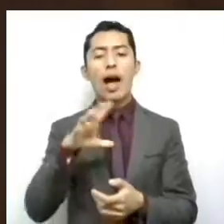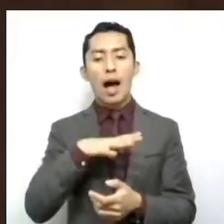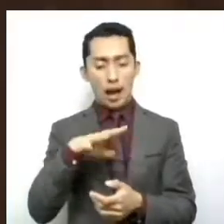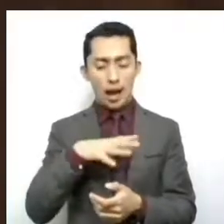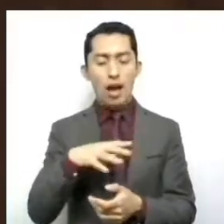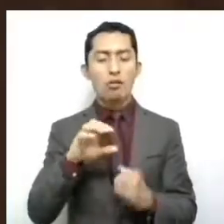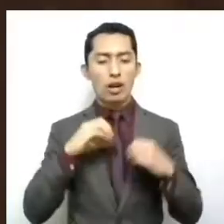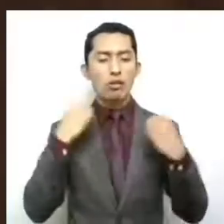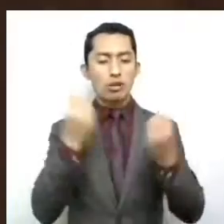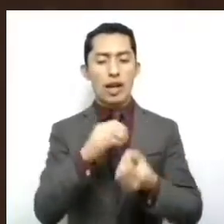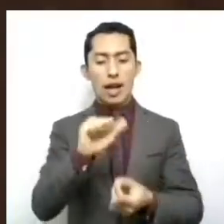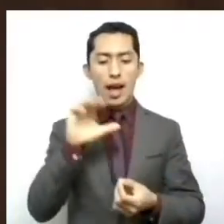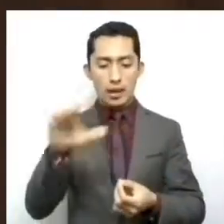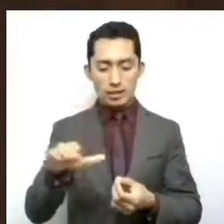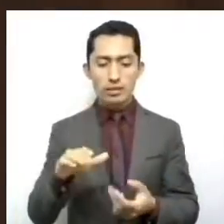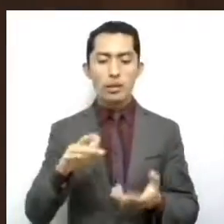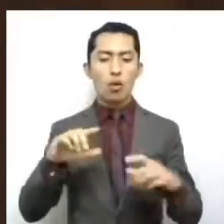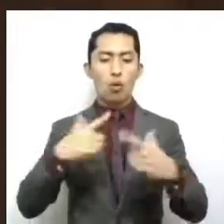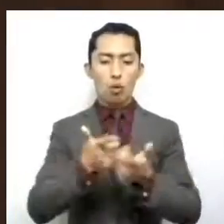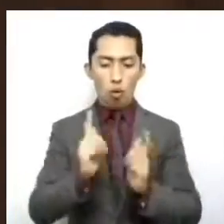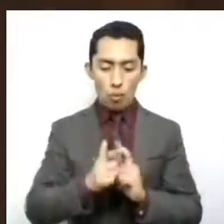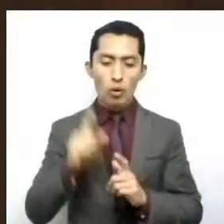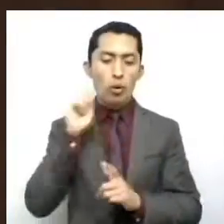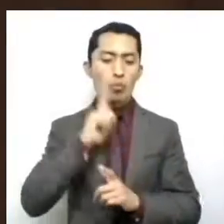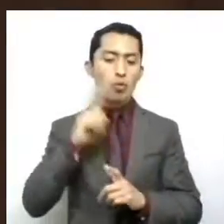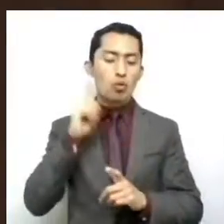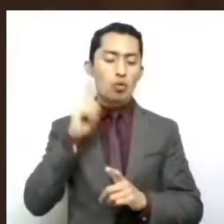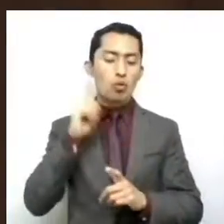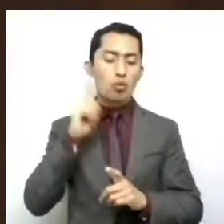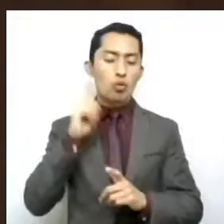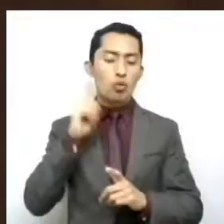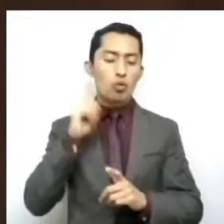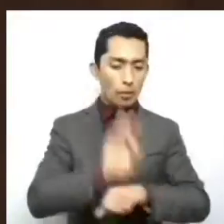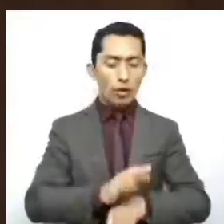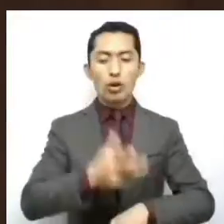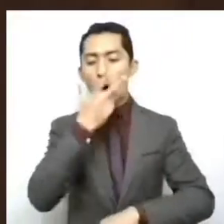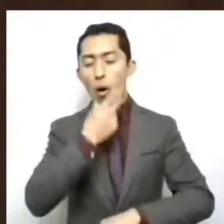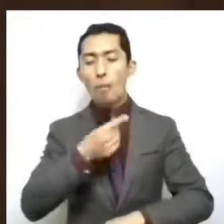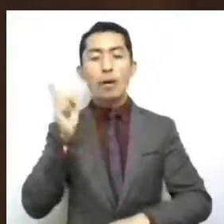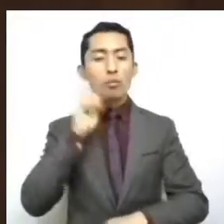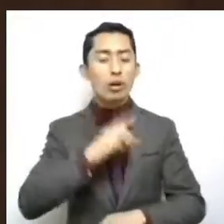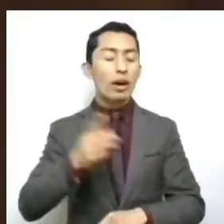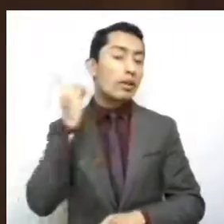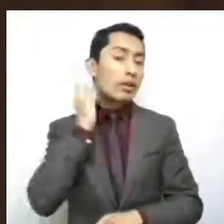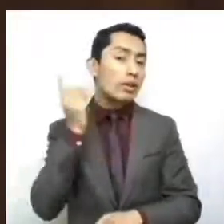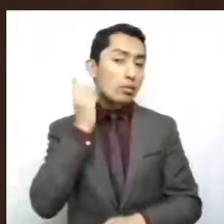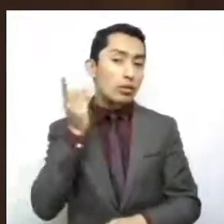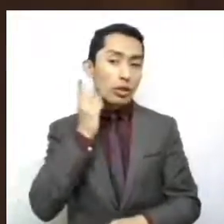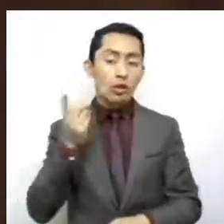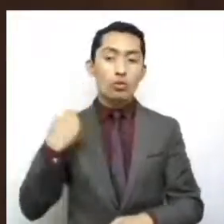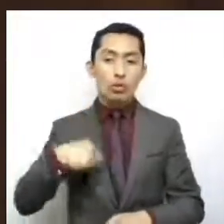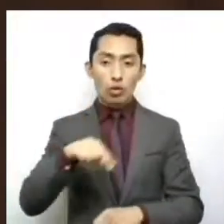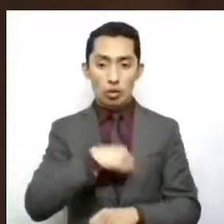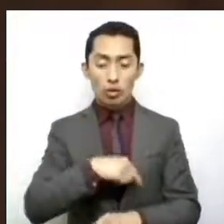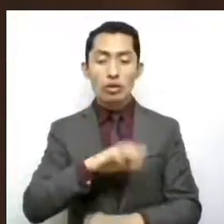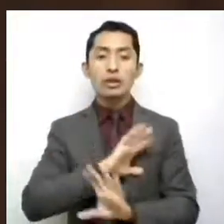civil, colectivos, feministas, legisladoras y legisladores hemos logrado